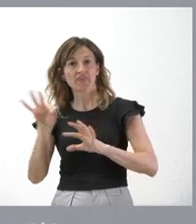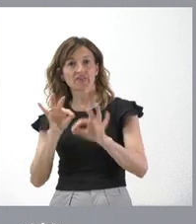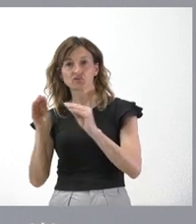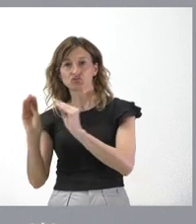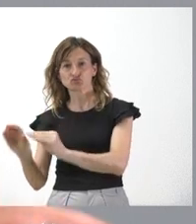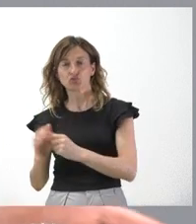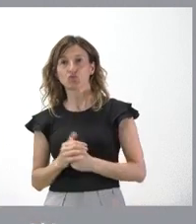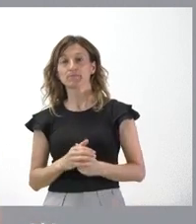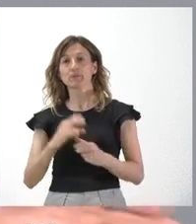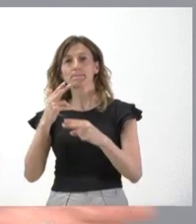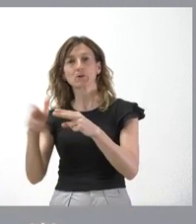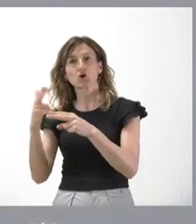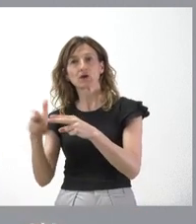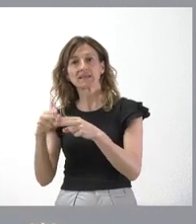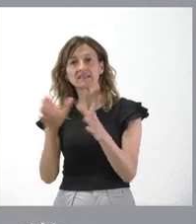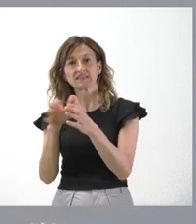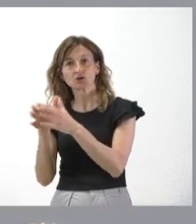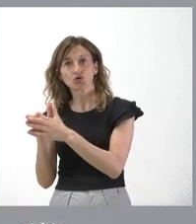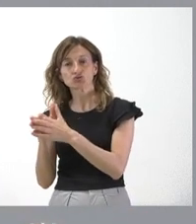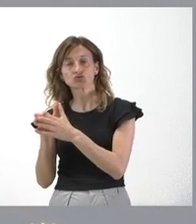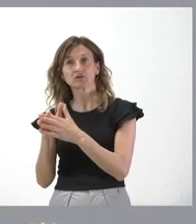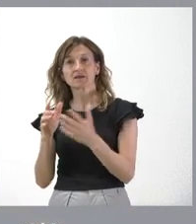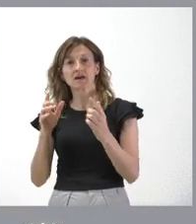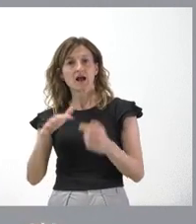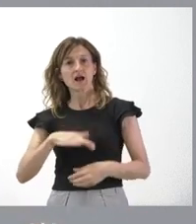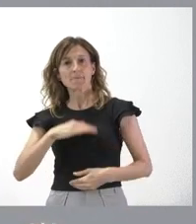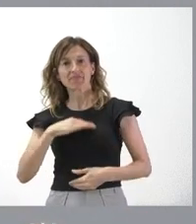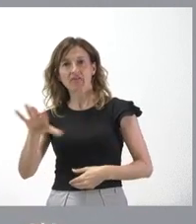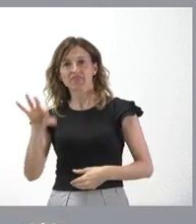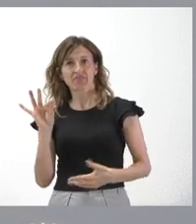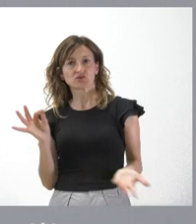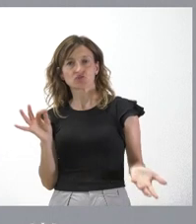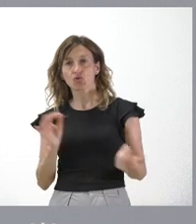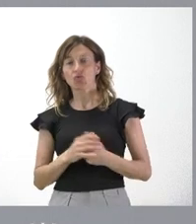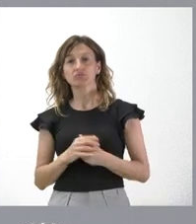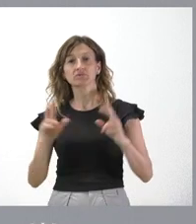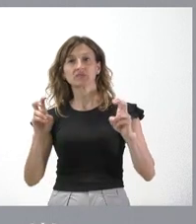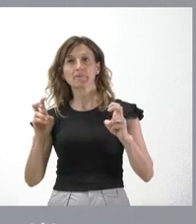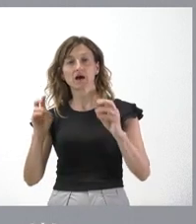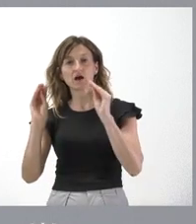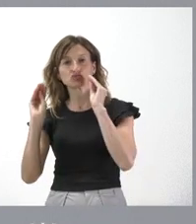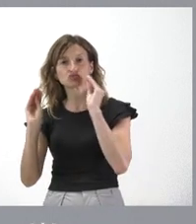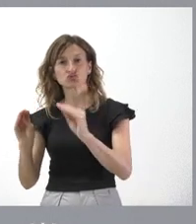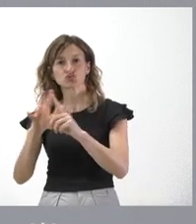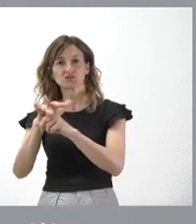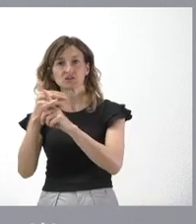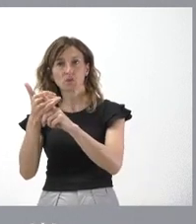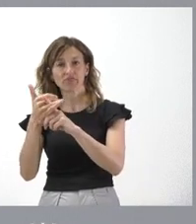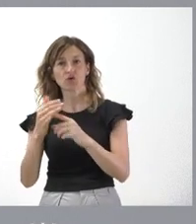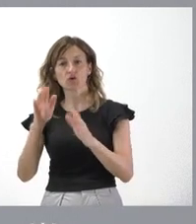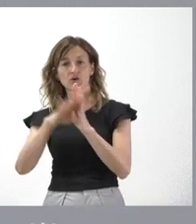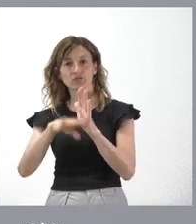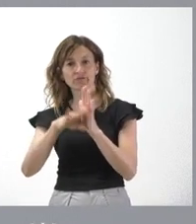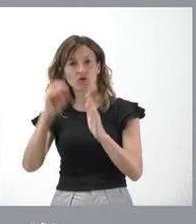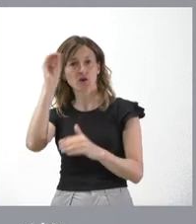Los partidos políticos tienen, de acuerdo con la Constitución, capacidad de decisión conforme a sus propias circunstancias, condiciones o